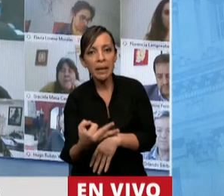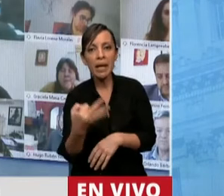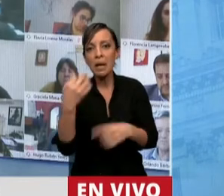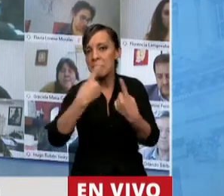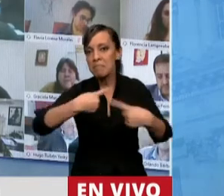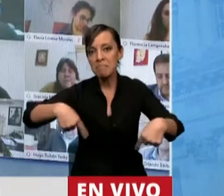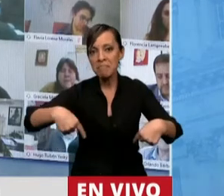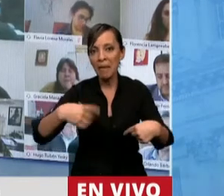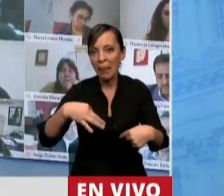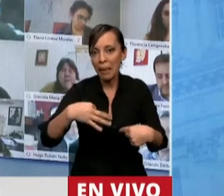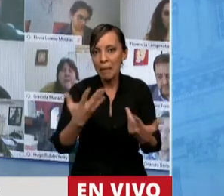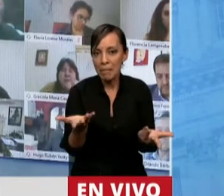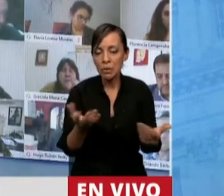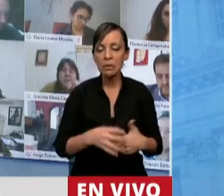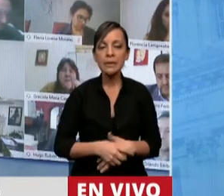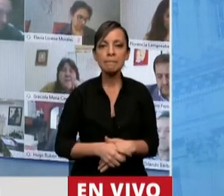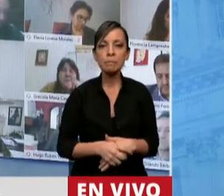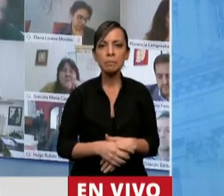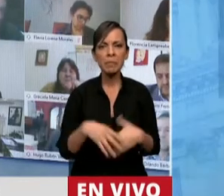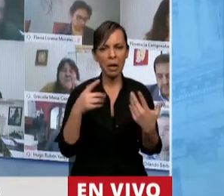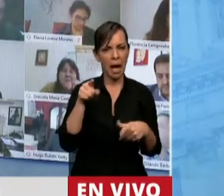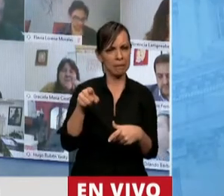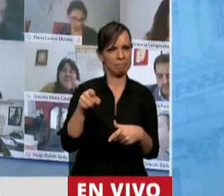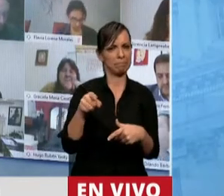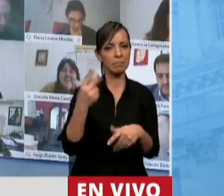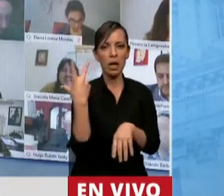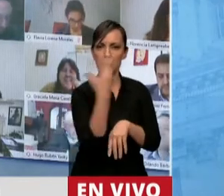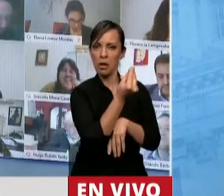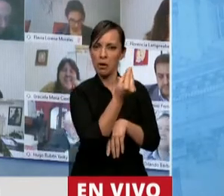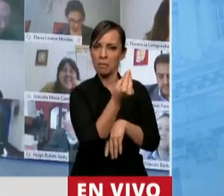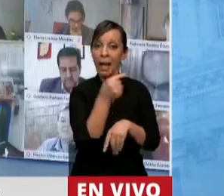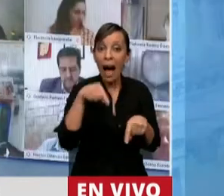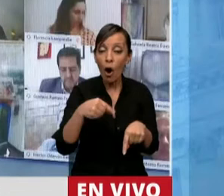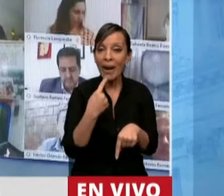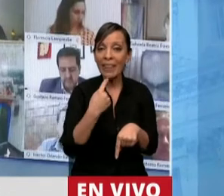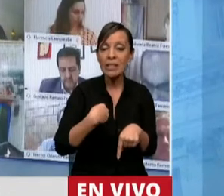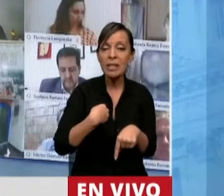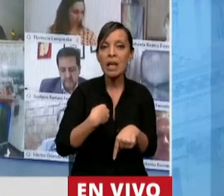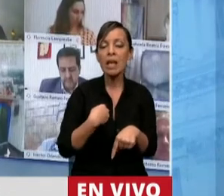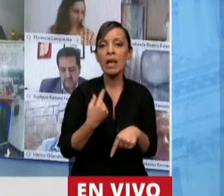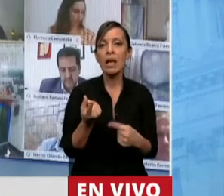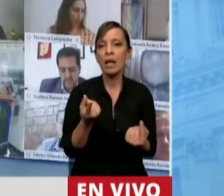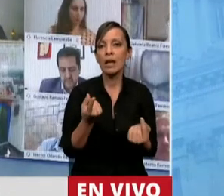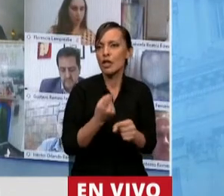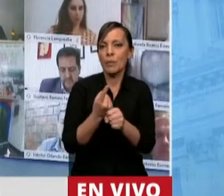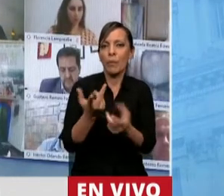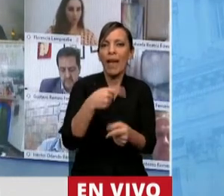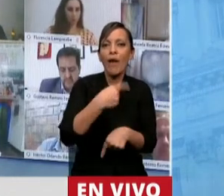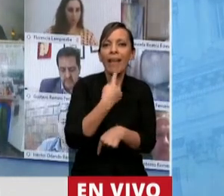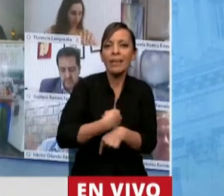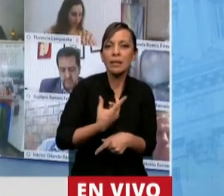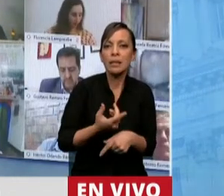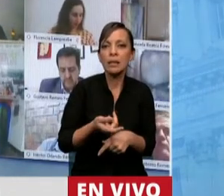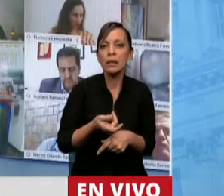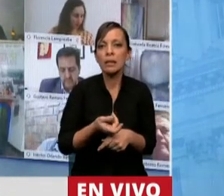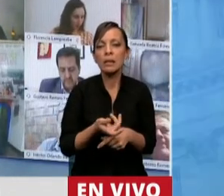todo lo que le corresponde cumplir. Entonces, si ahí hay una negación, ahora no nos pueden venir a decir, no nos pueden venir a decir, y